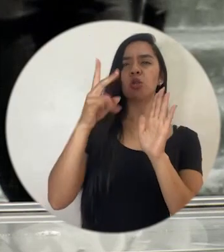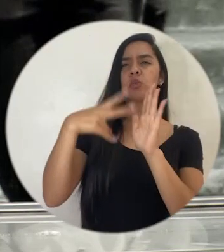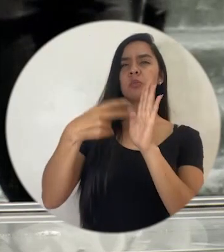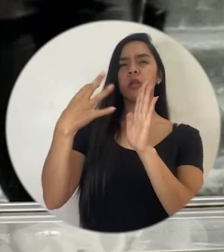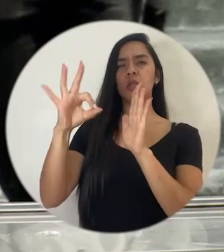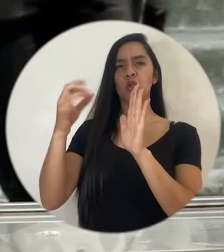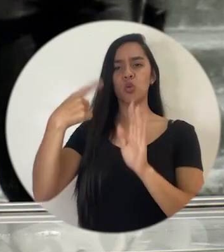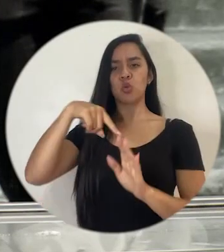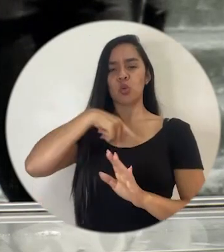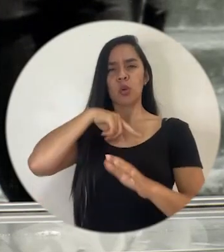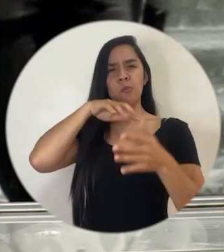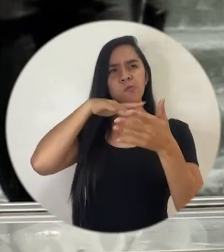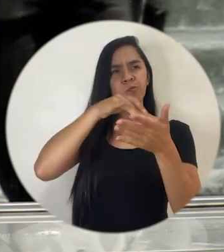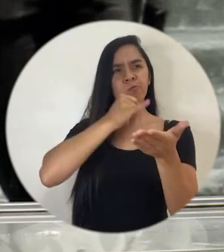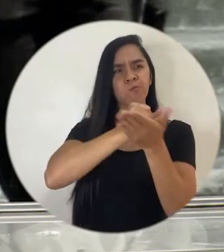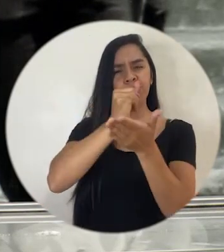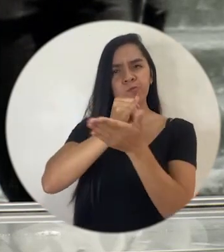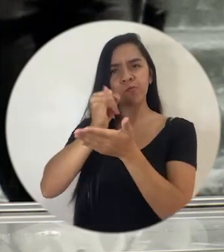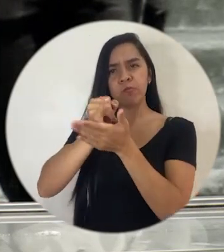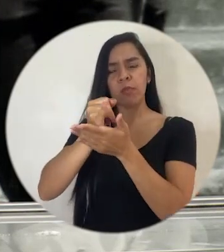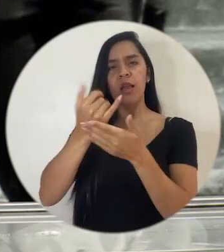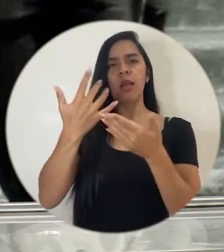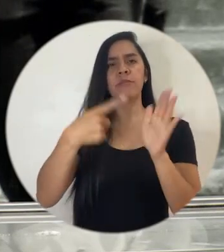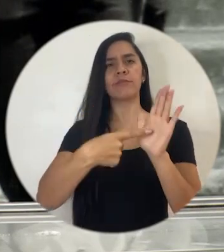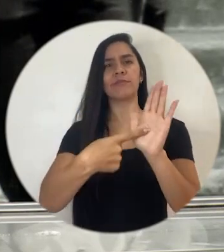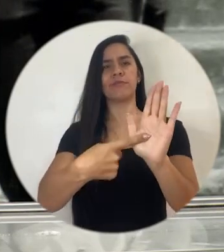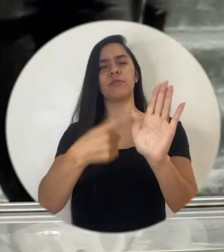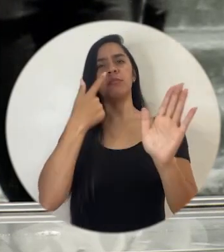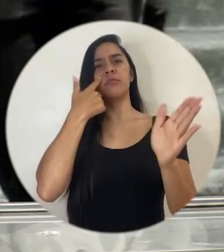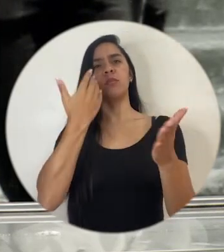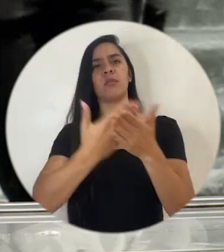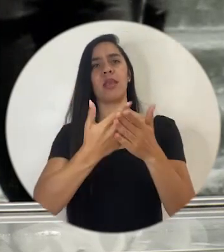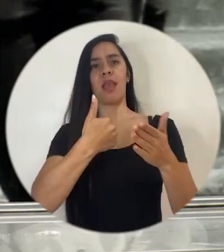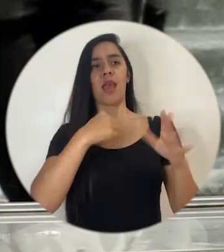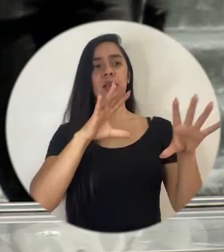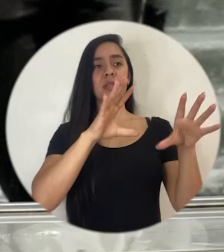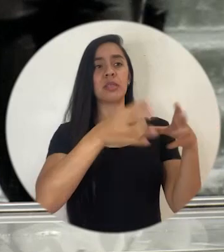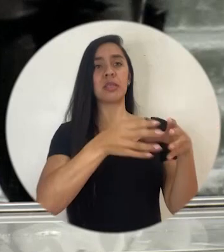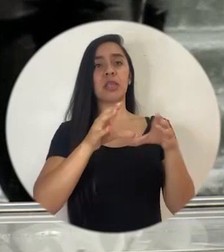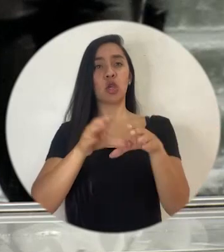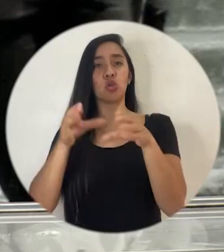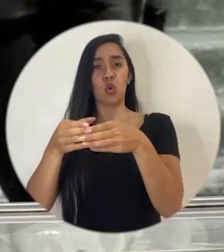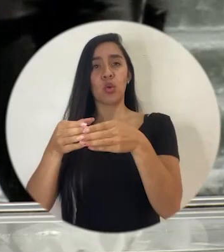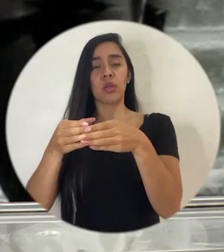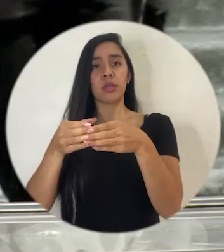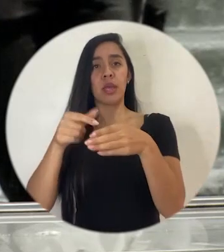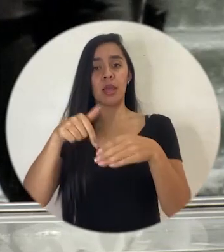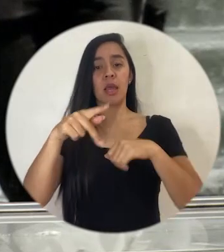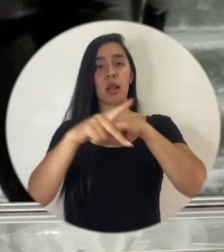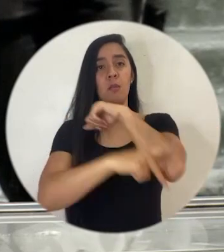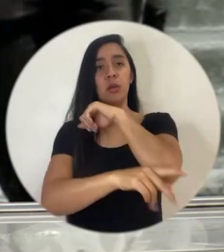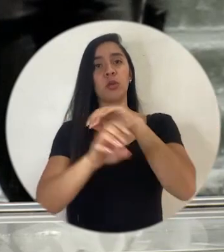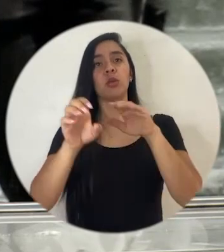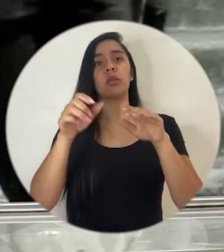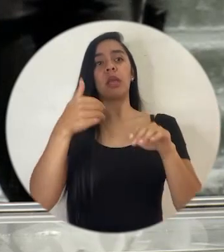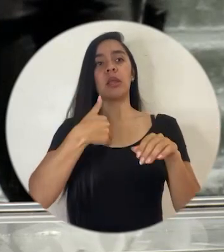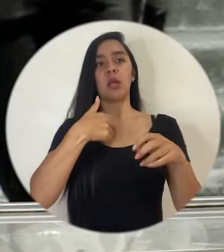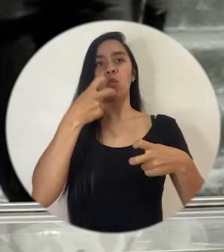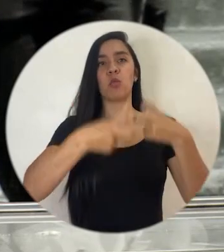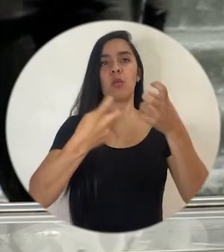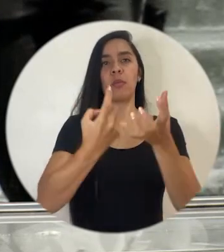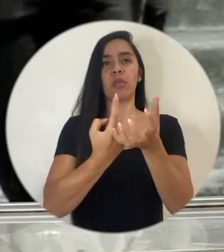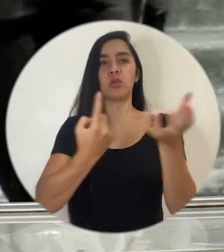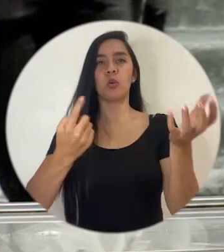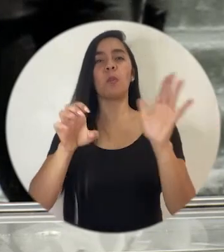2018, 2019 en algunos estudios que hemos hecho se probaba que hay sectores importantes del país